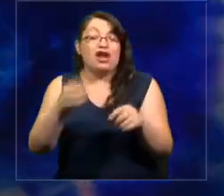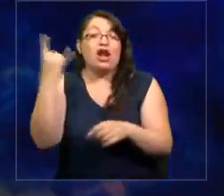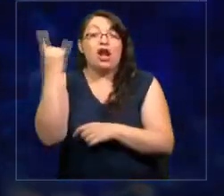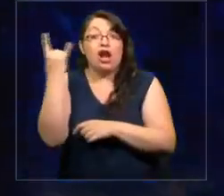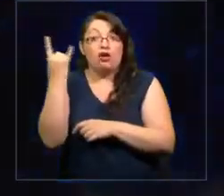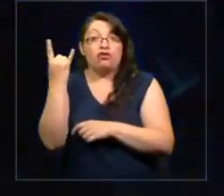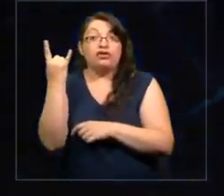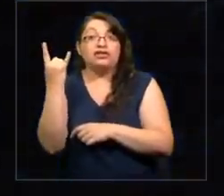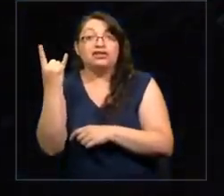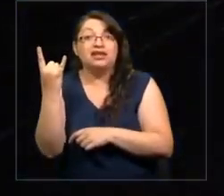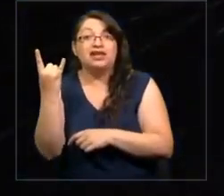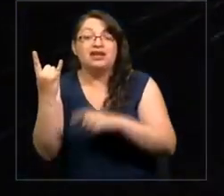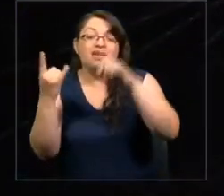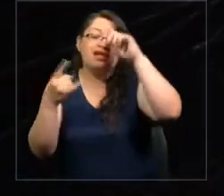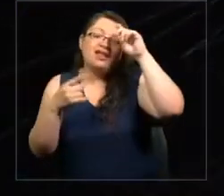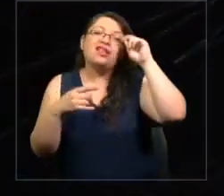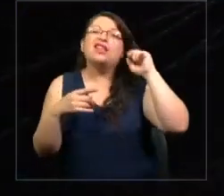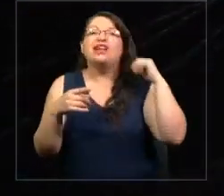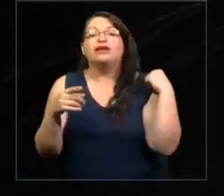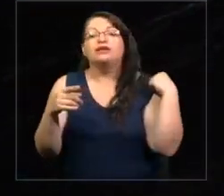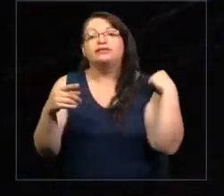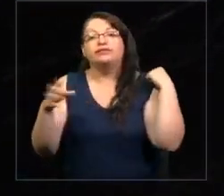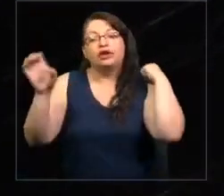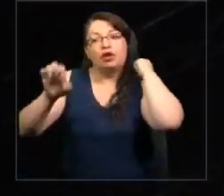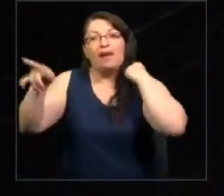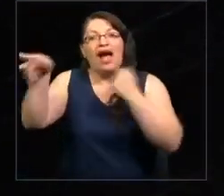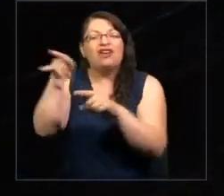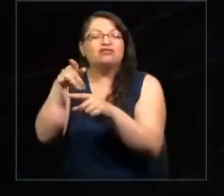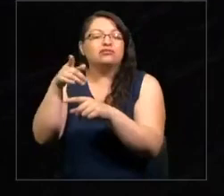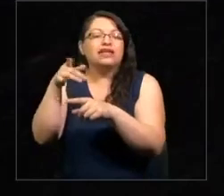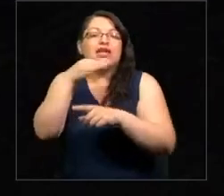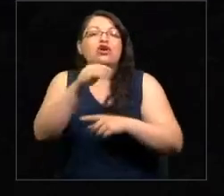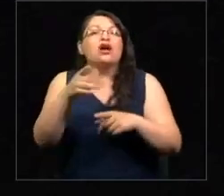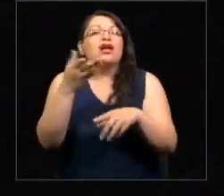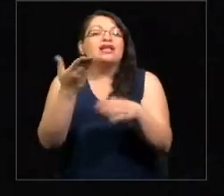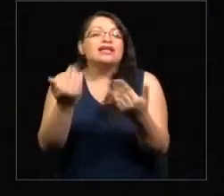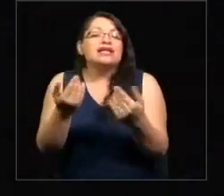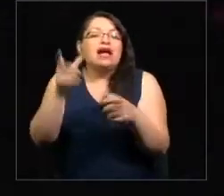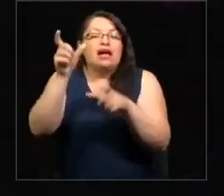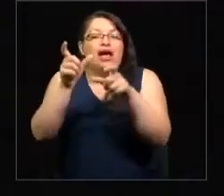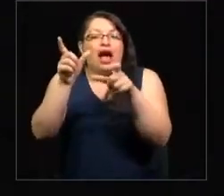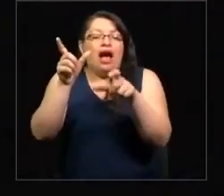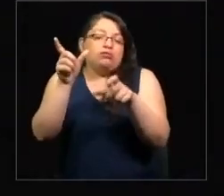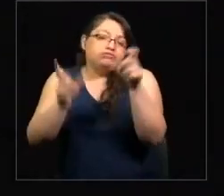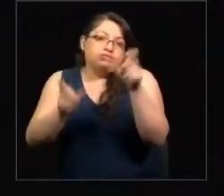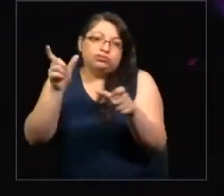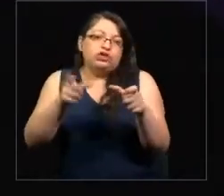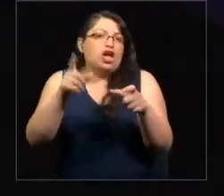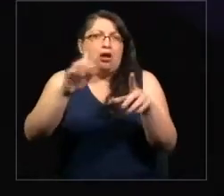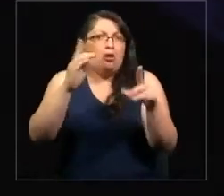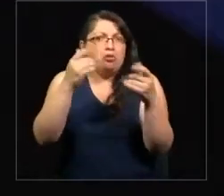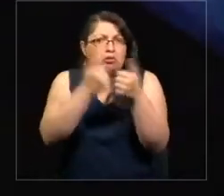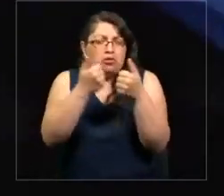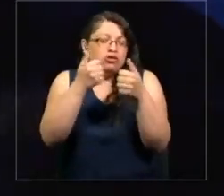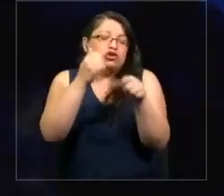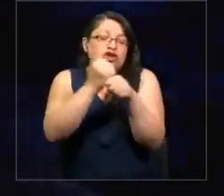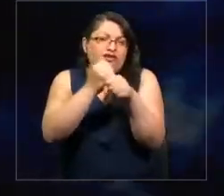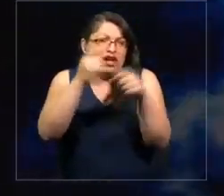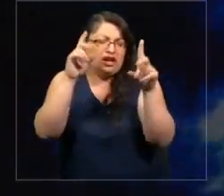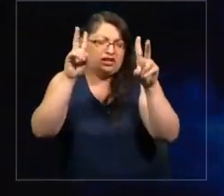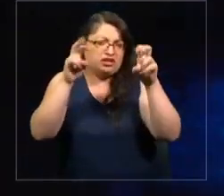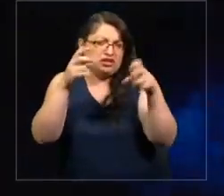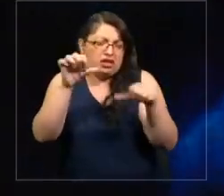decidió hacer un programa de inteligencia artificial para ciudadanos, para gente que no se dedica a la informática. Ha sido muy exitoso, ahora se